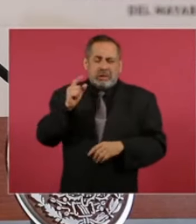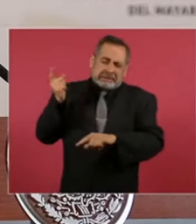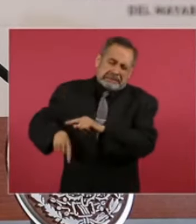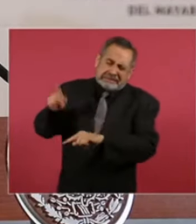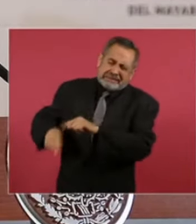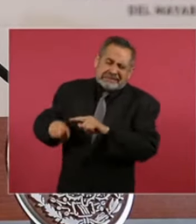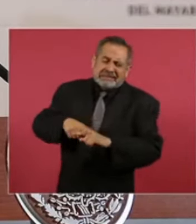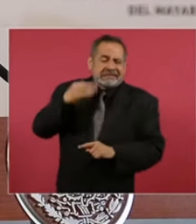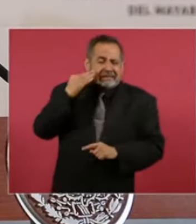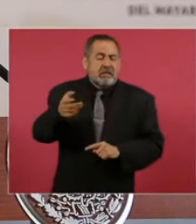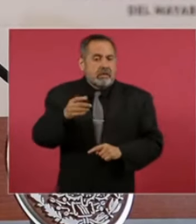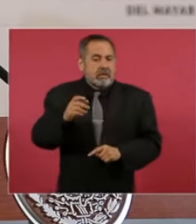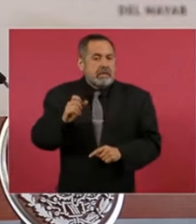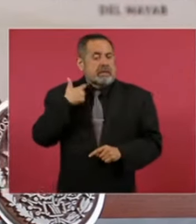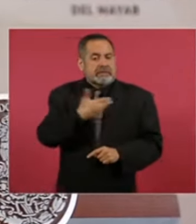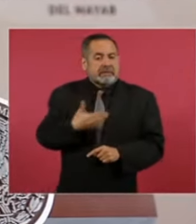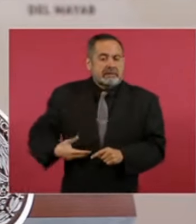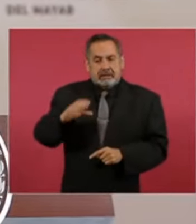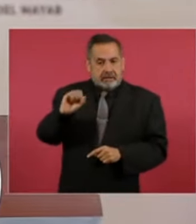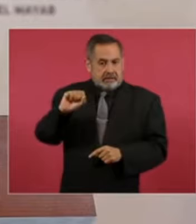en ese tiempo de Salinas